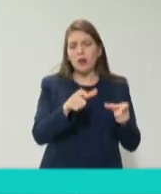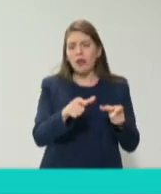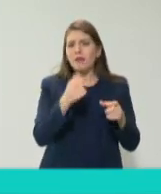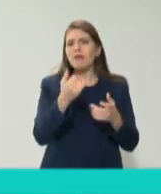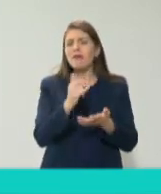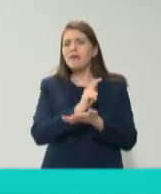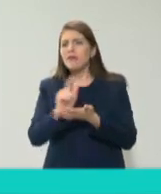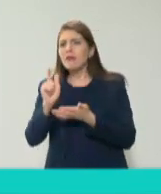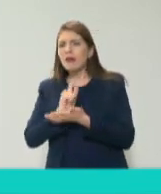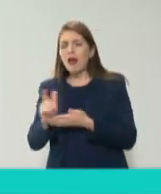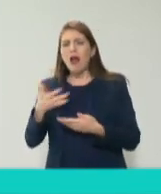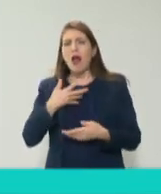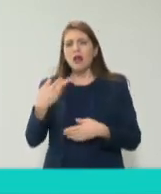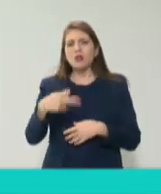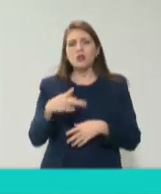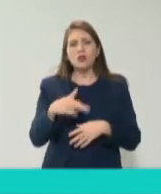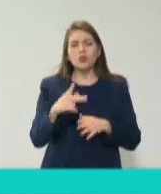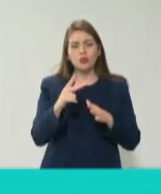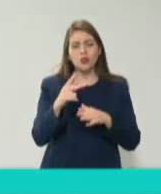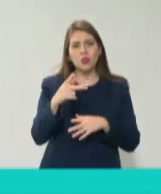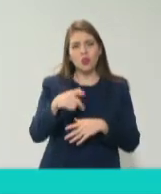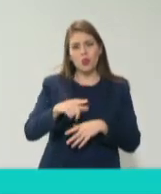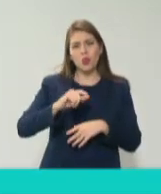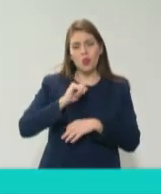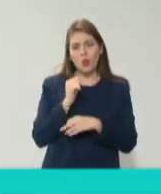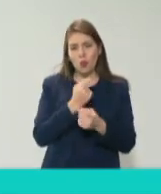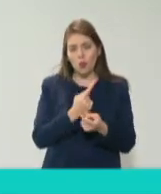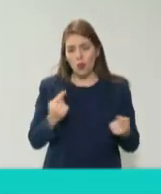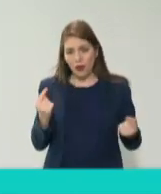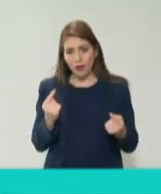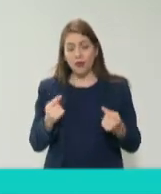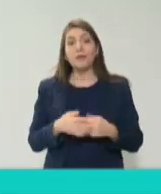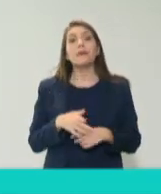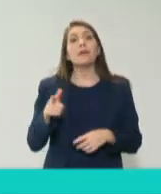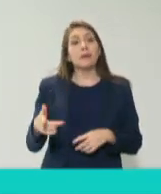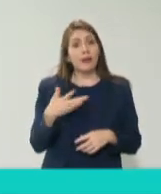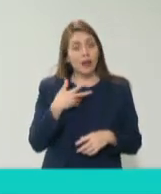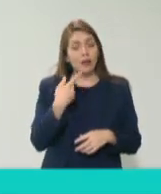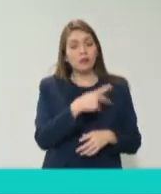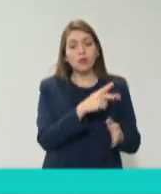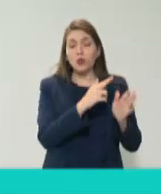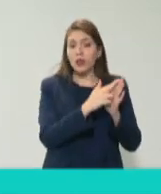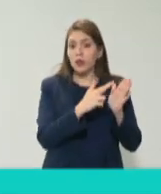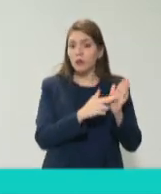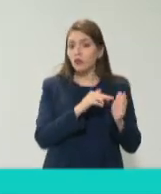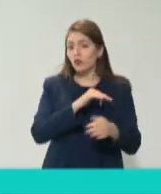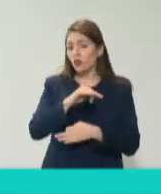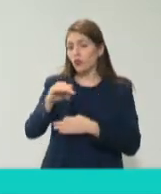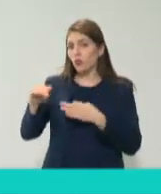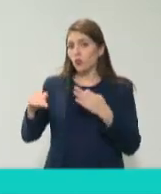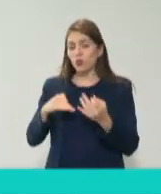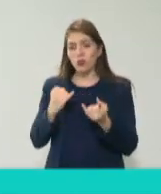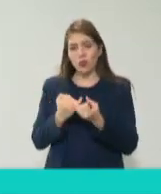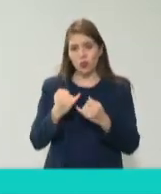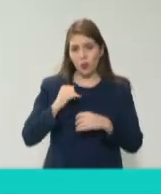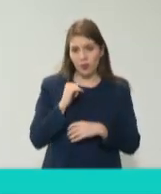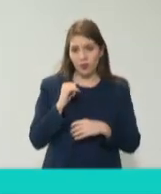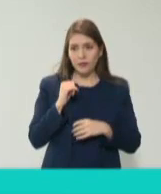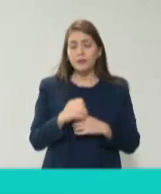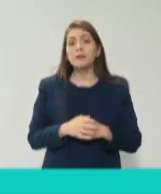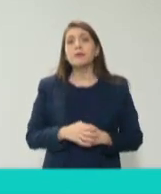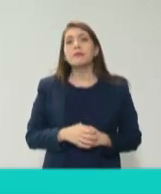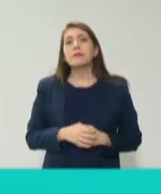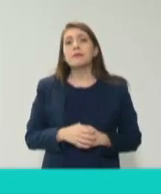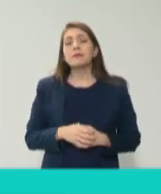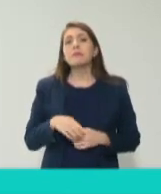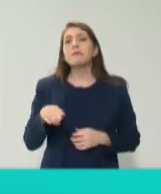opera la guardería y son las condiciones que vienen descritas en los reglamentos de operación de todas las guarderías pero son básicamente